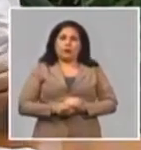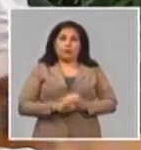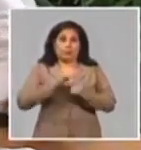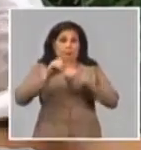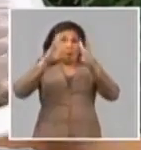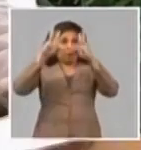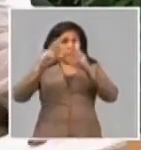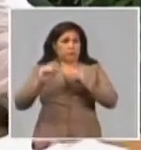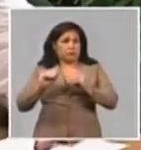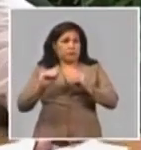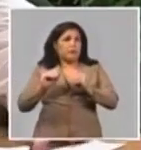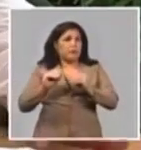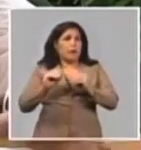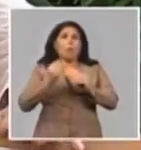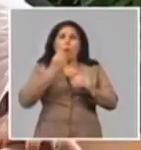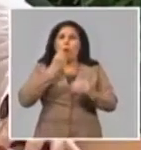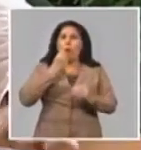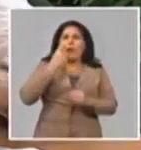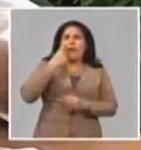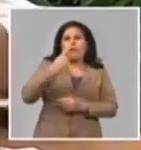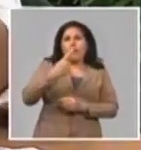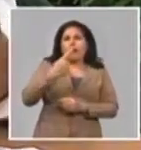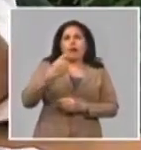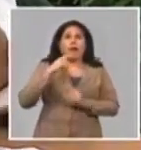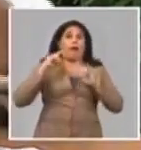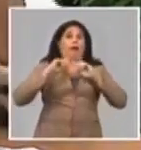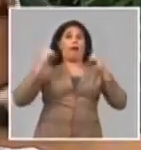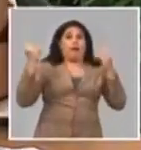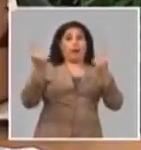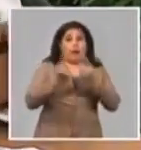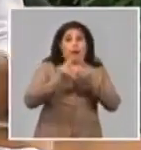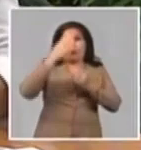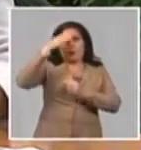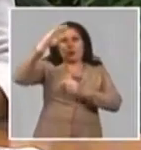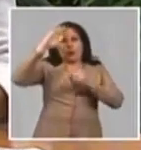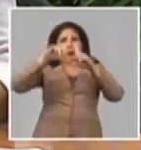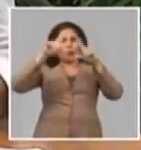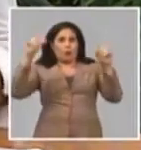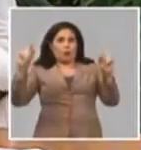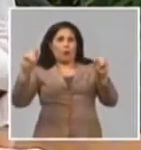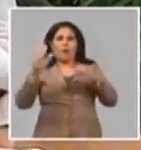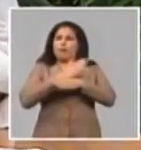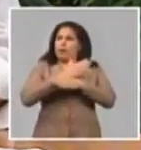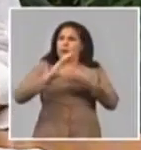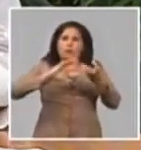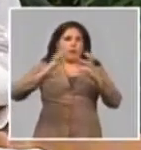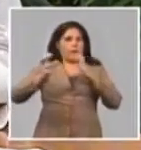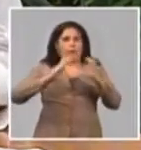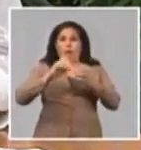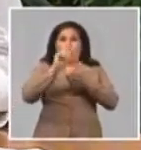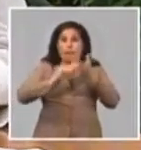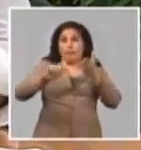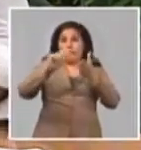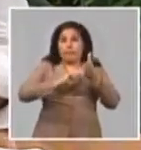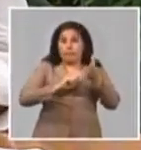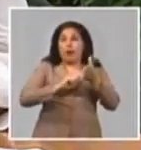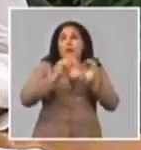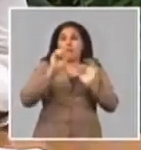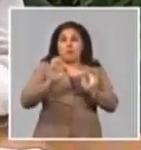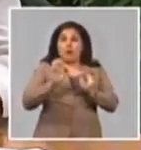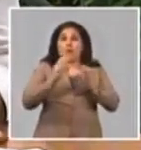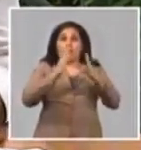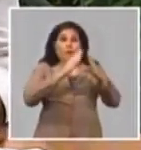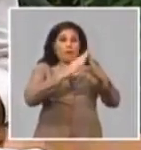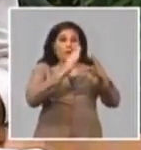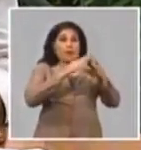resultados son resultados a nivel general por las diferentes vías en lo que es el plan de inversión en las viviendas